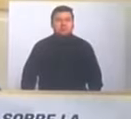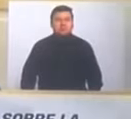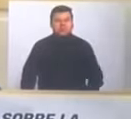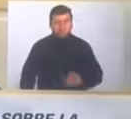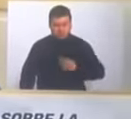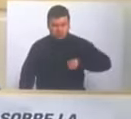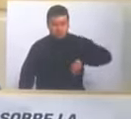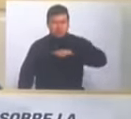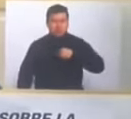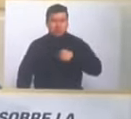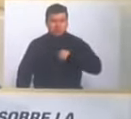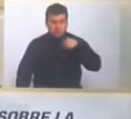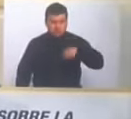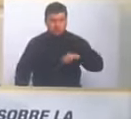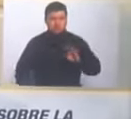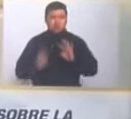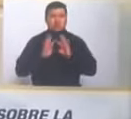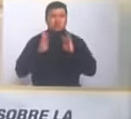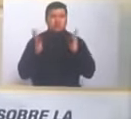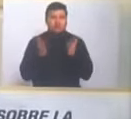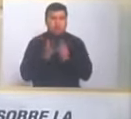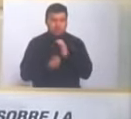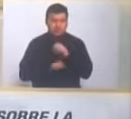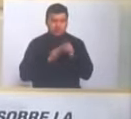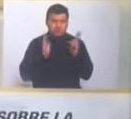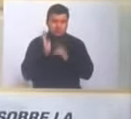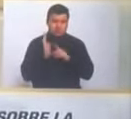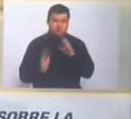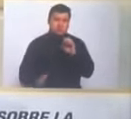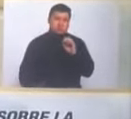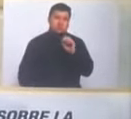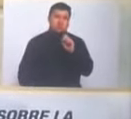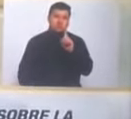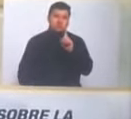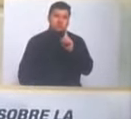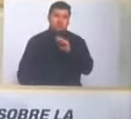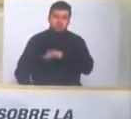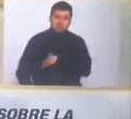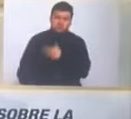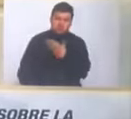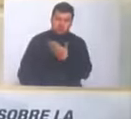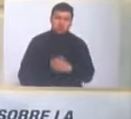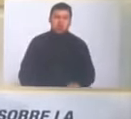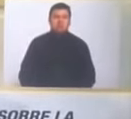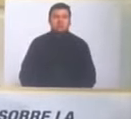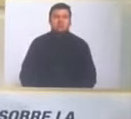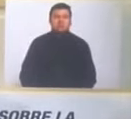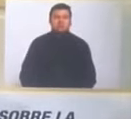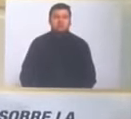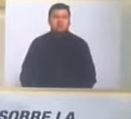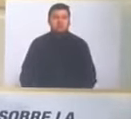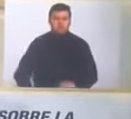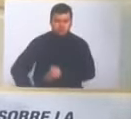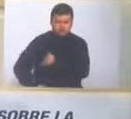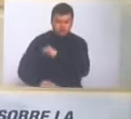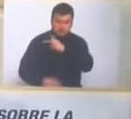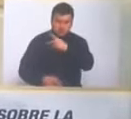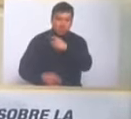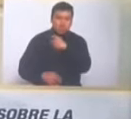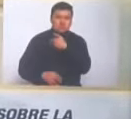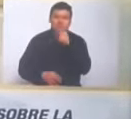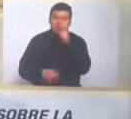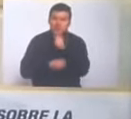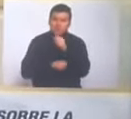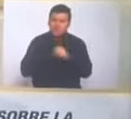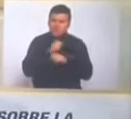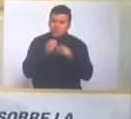nosotros aquí en este congreso desde el 2006 señora viceministra y señor superintendente tal